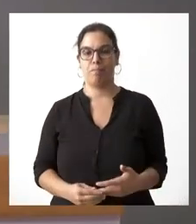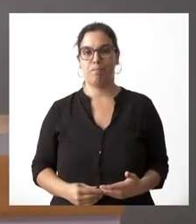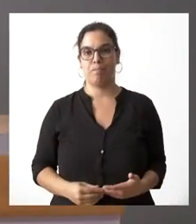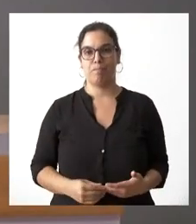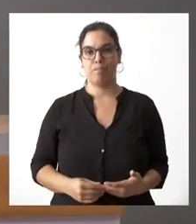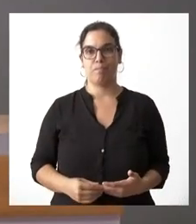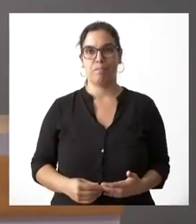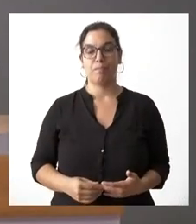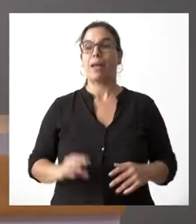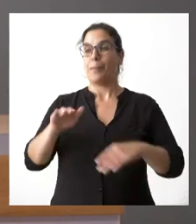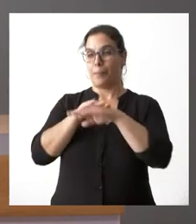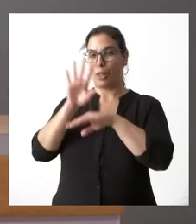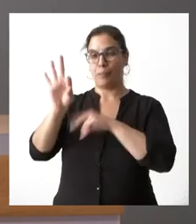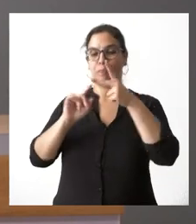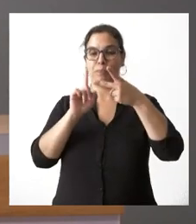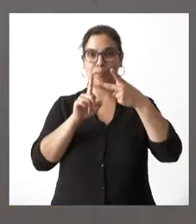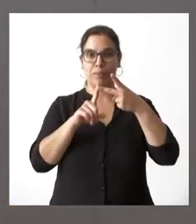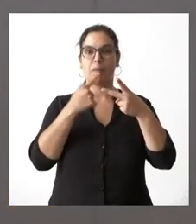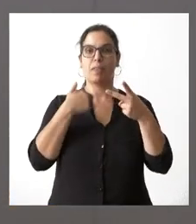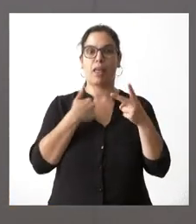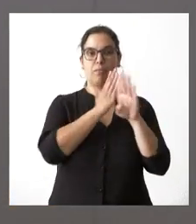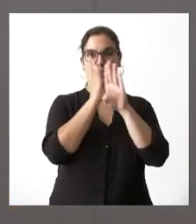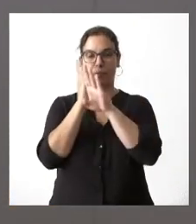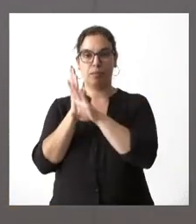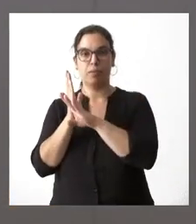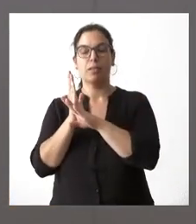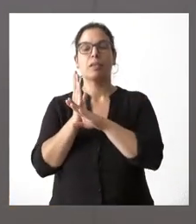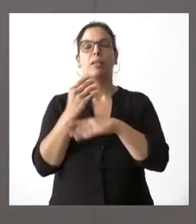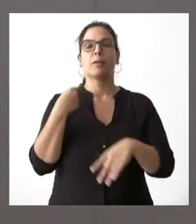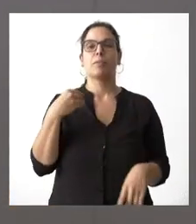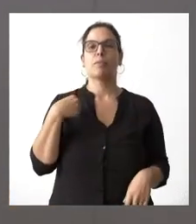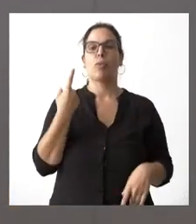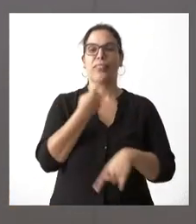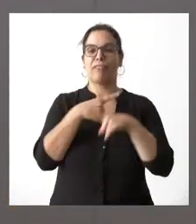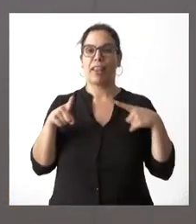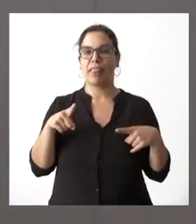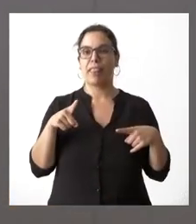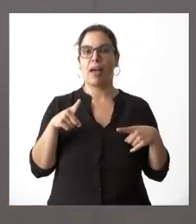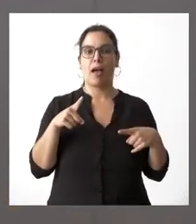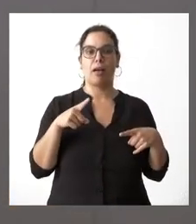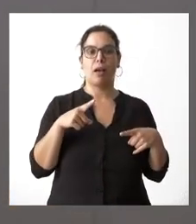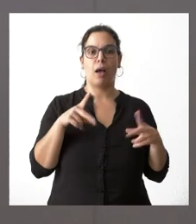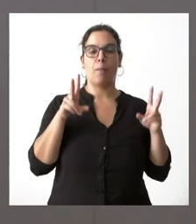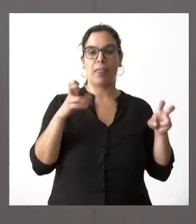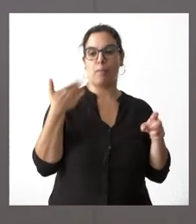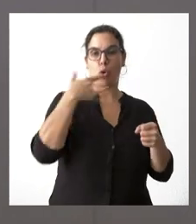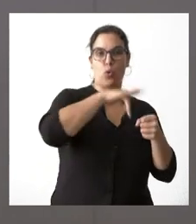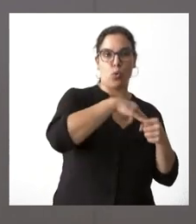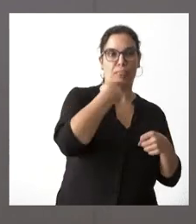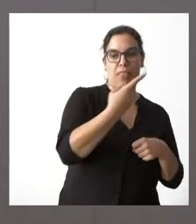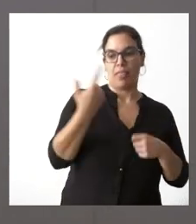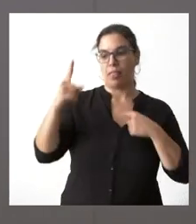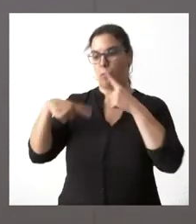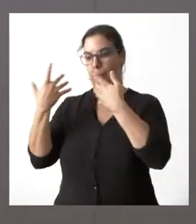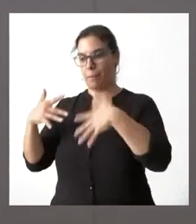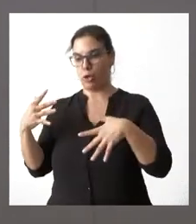y la segunda perdón la cronología que usted me planteaba que si había alguna diferencia entre lo que se decía por nuestra parte el lunes y el miércoles yo estimo que